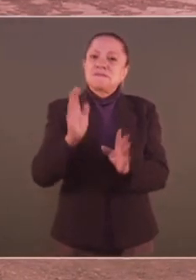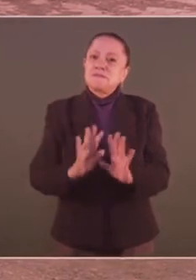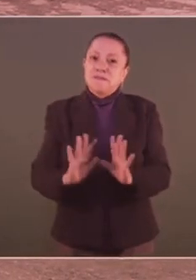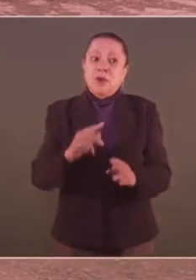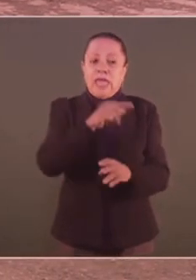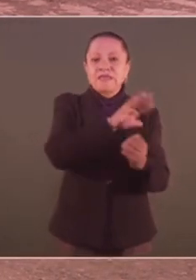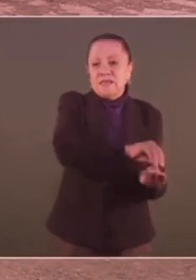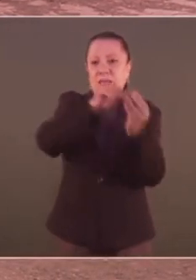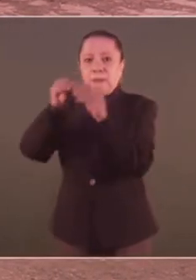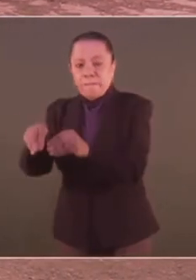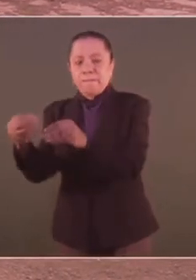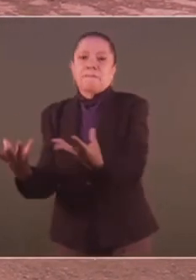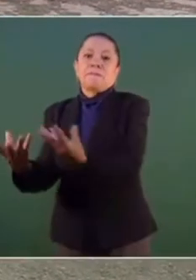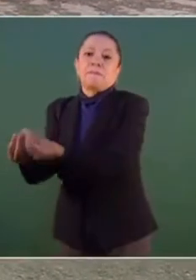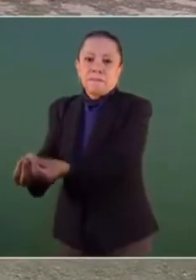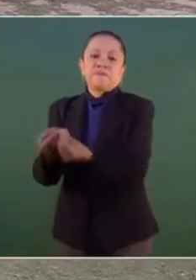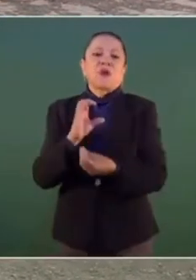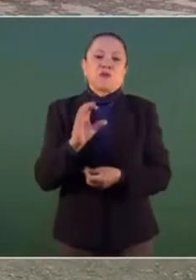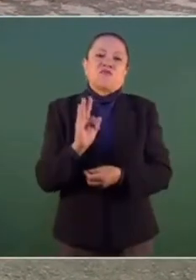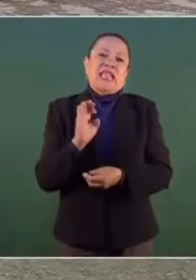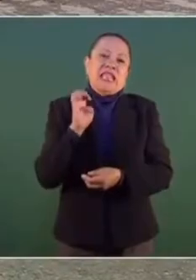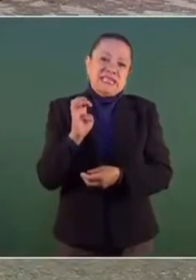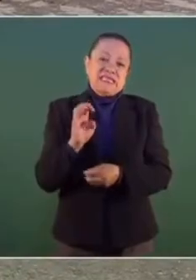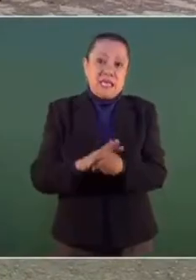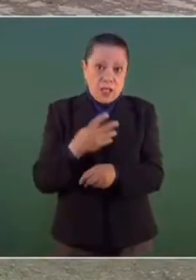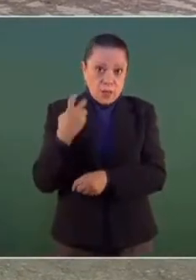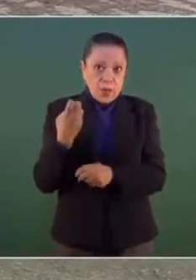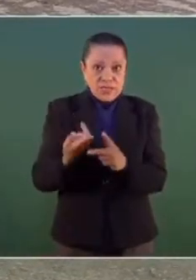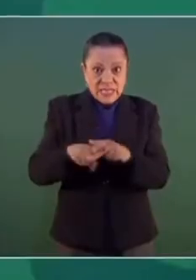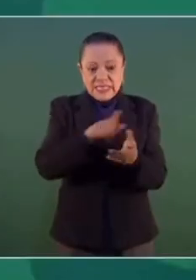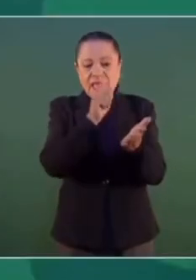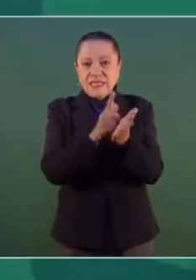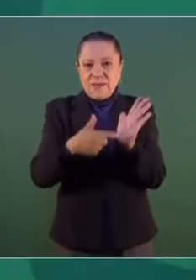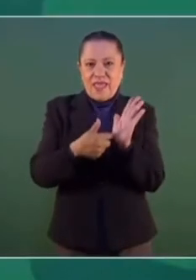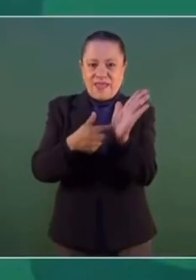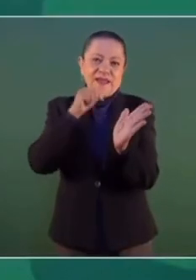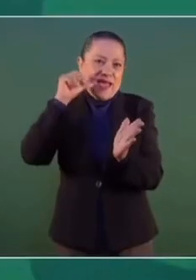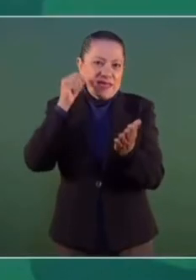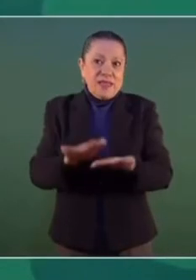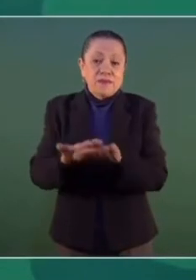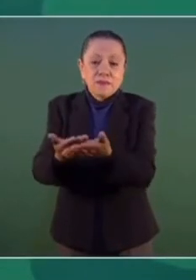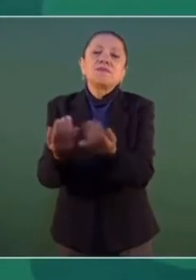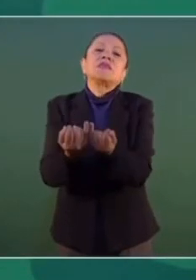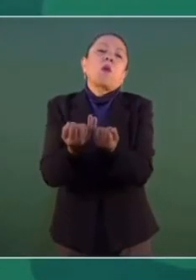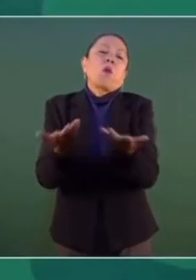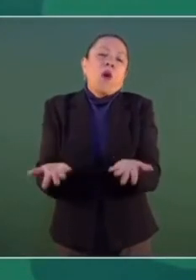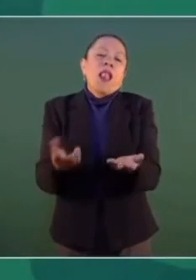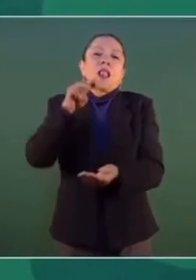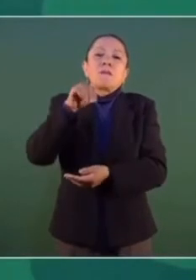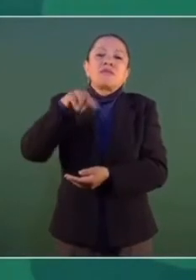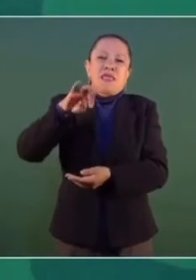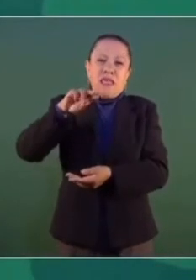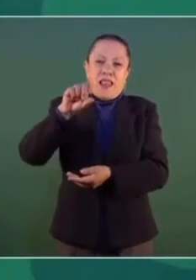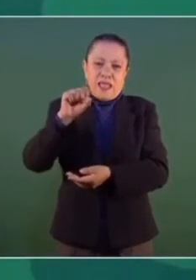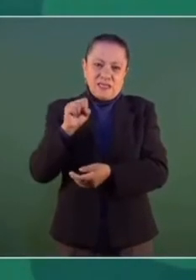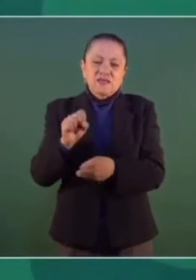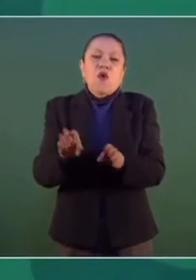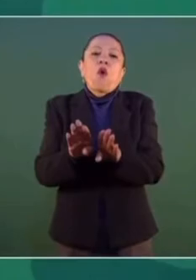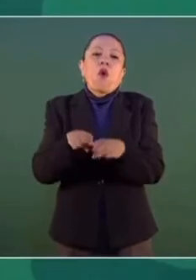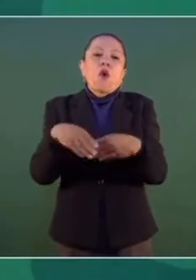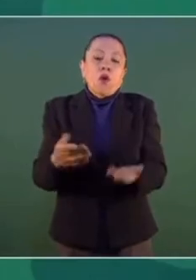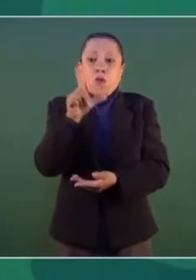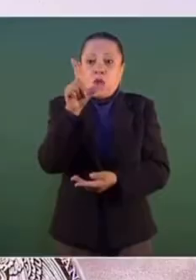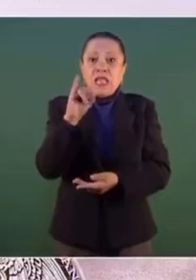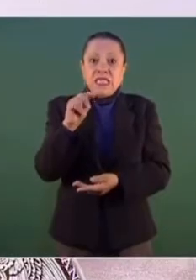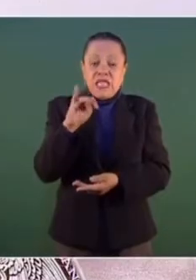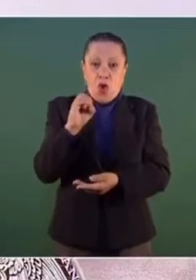a formar parte de la Comisión Federal de Electricidad. También es parte de esta iniciativa el que los minerales considerados como estratégicos, entre ellos el